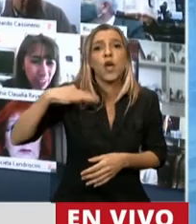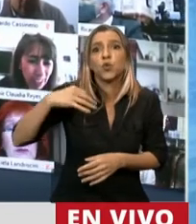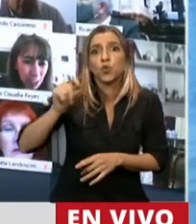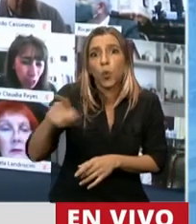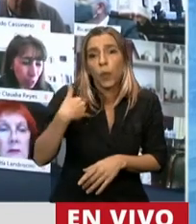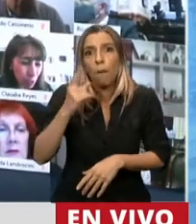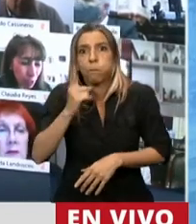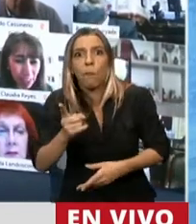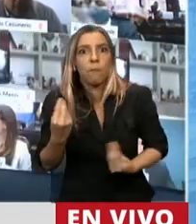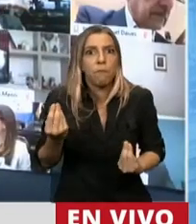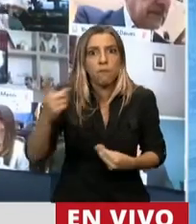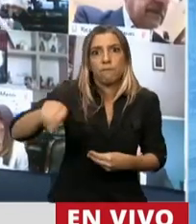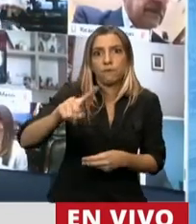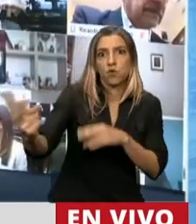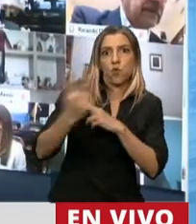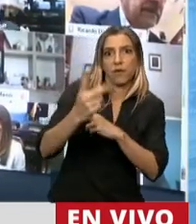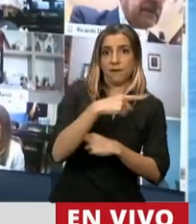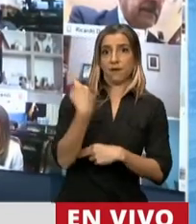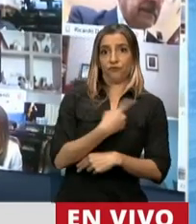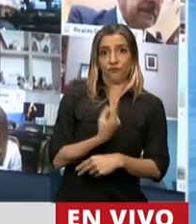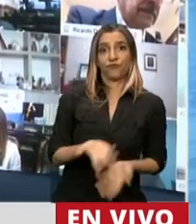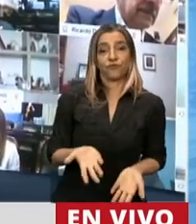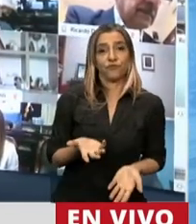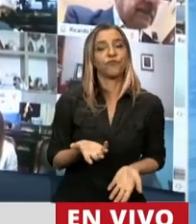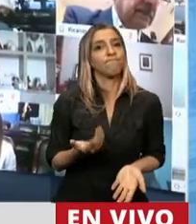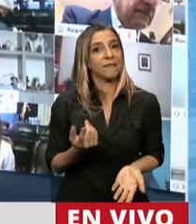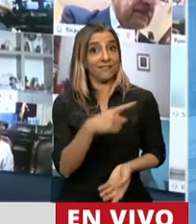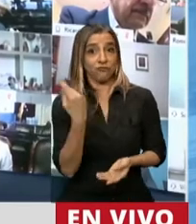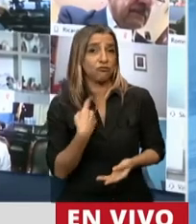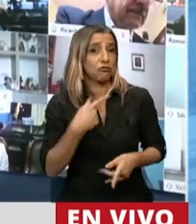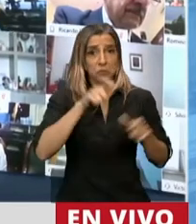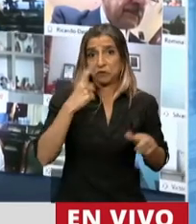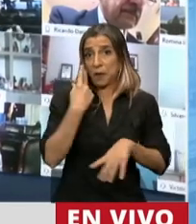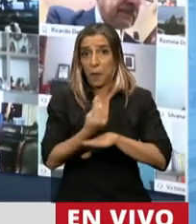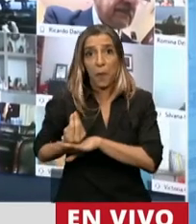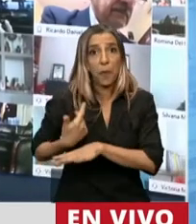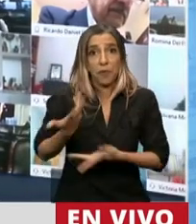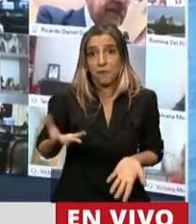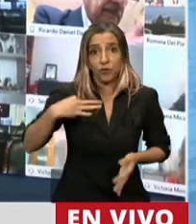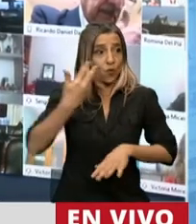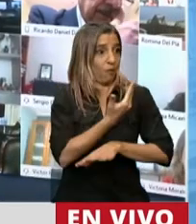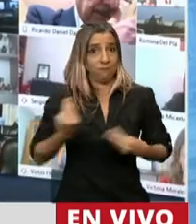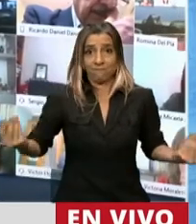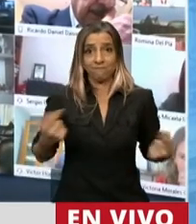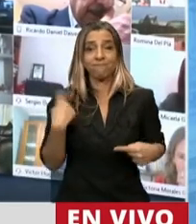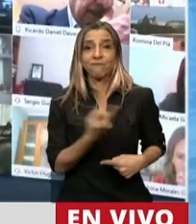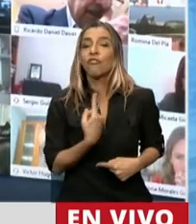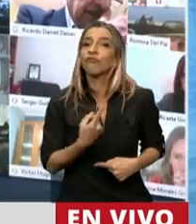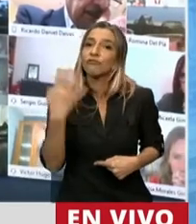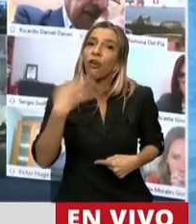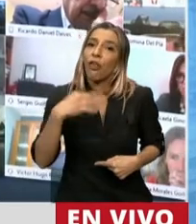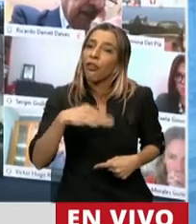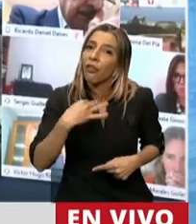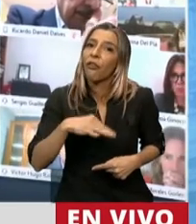cuidarnos, y nosotros, los cuidados, los ciudadanos, los habitantes, debemos a su vez